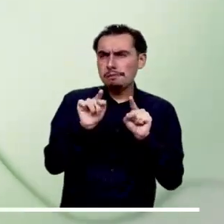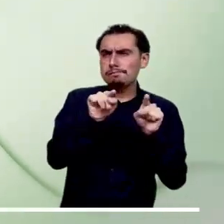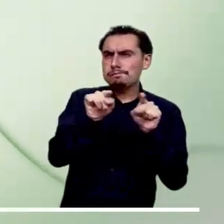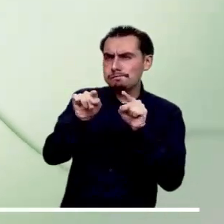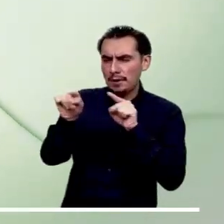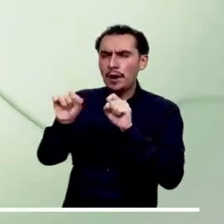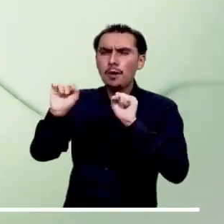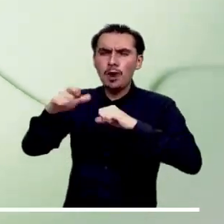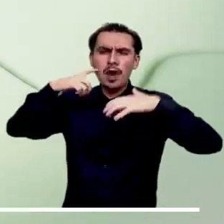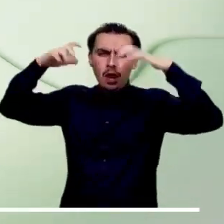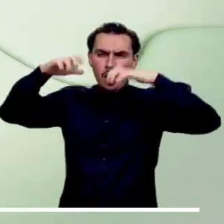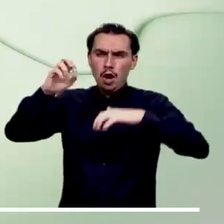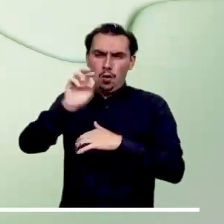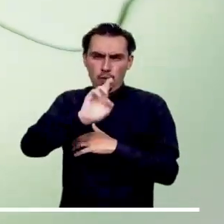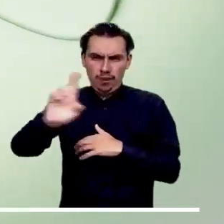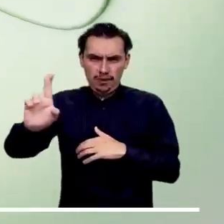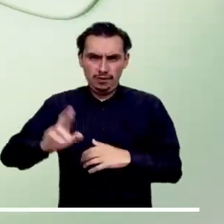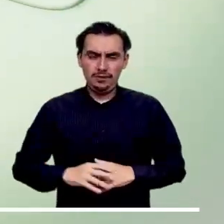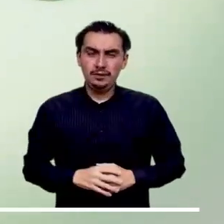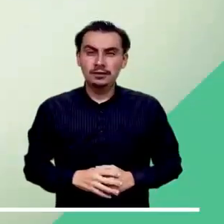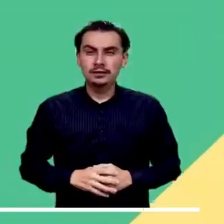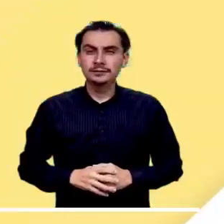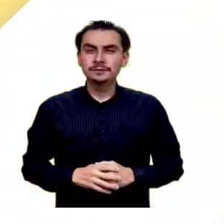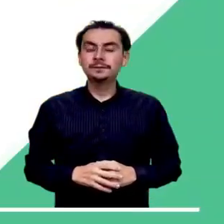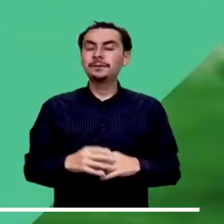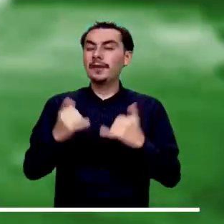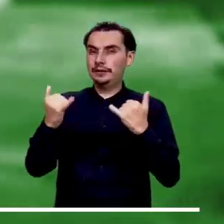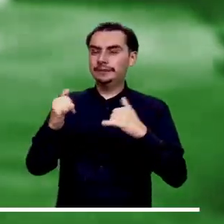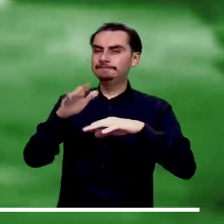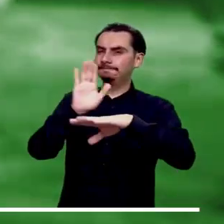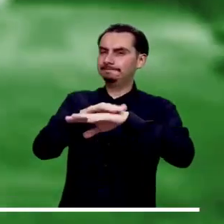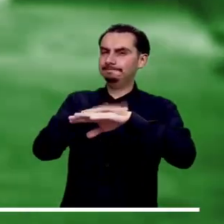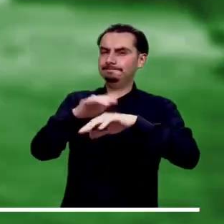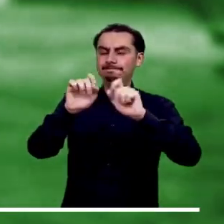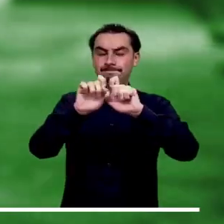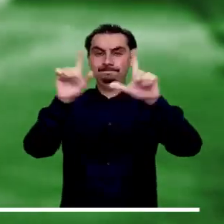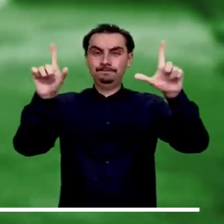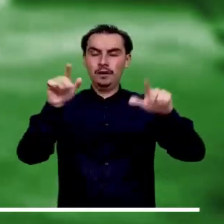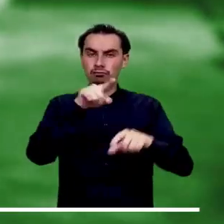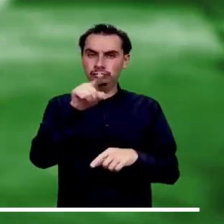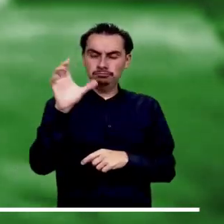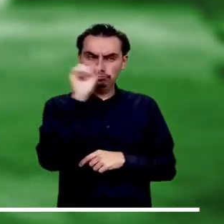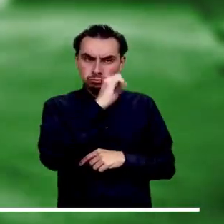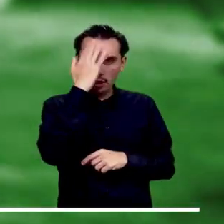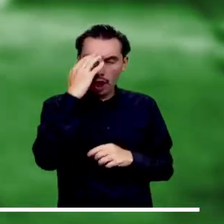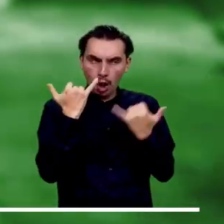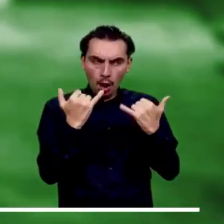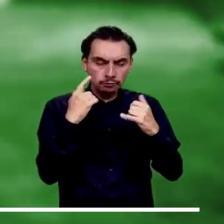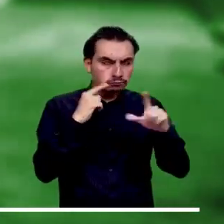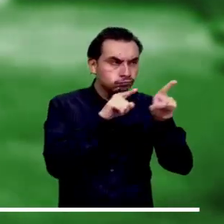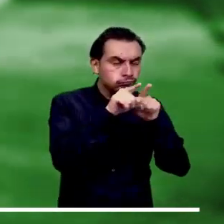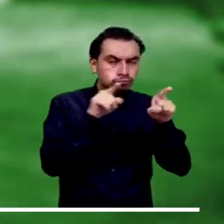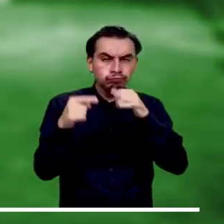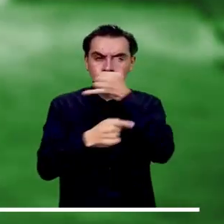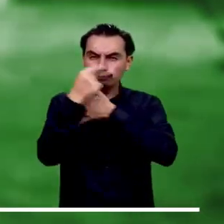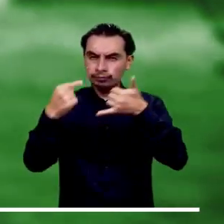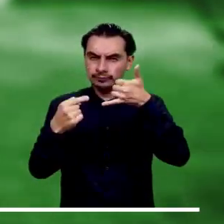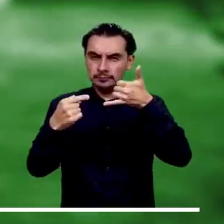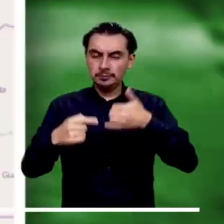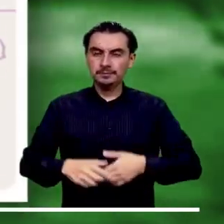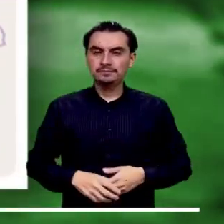descartan lluvias menores en el oriente. A continuación les presentamos las alertas más relevantes de la mañana.